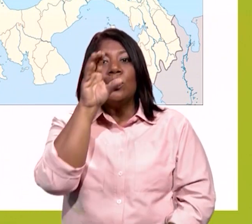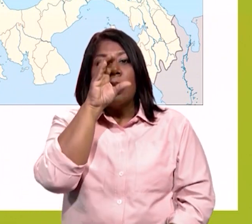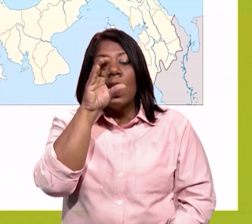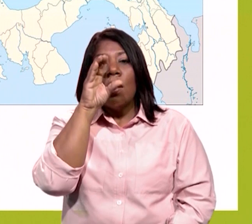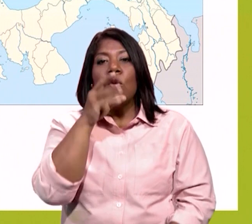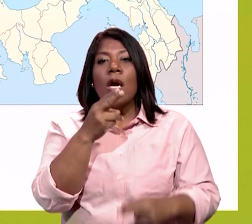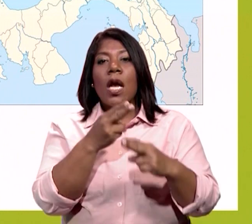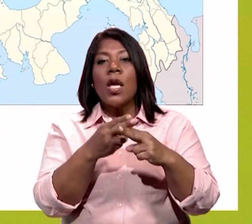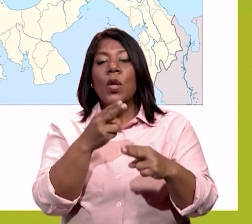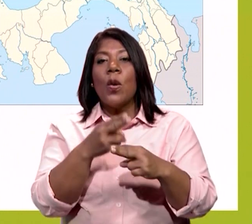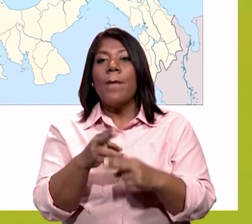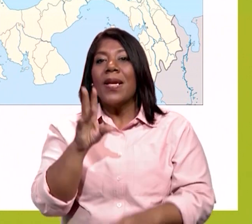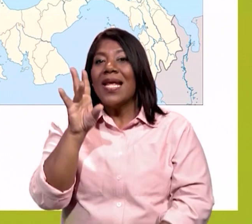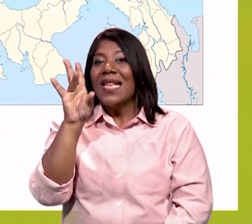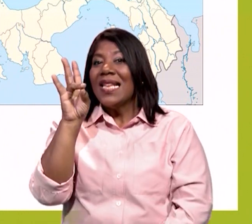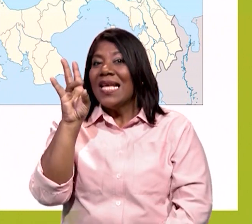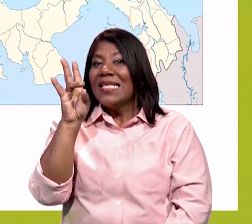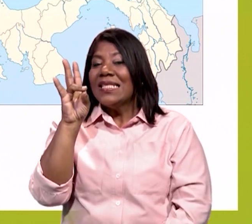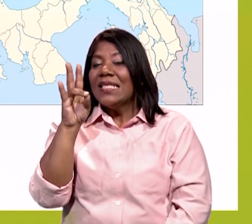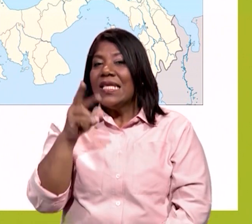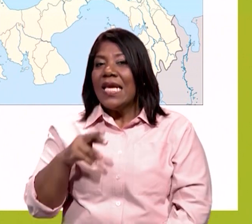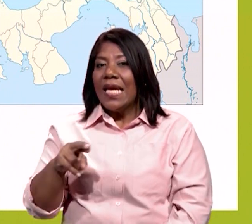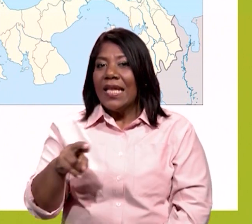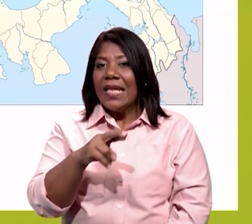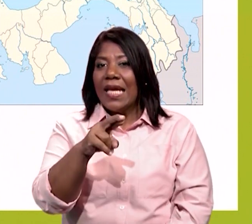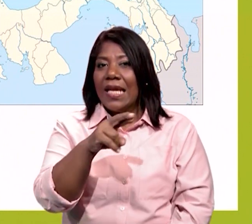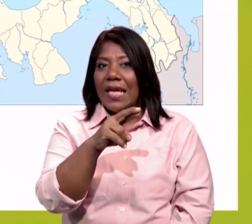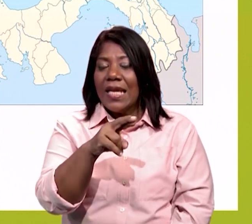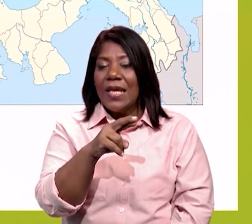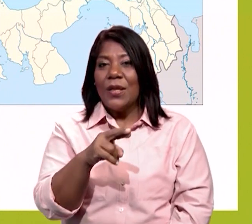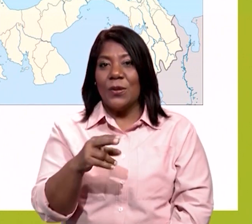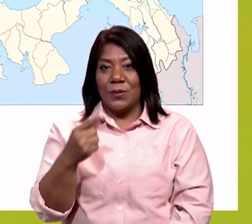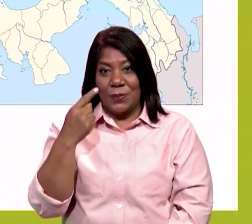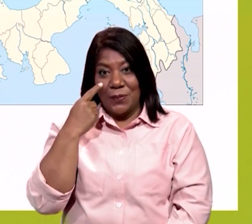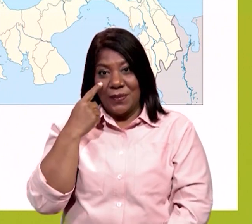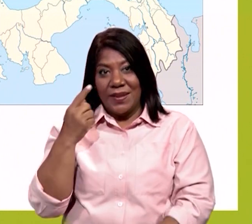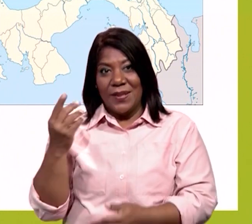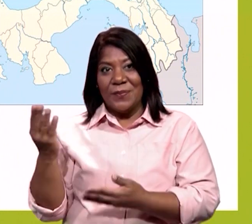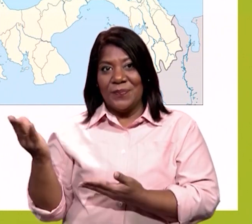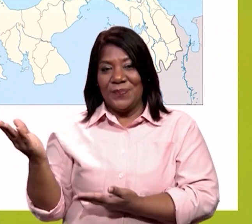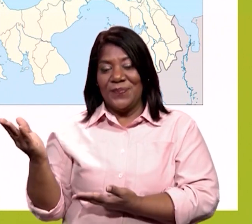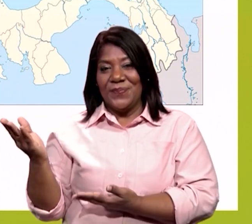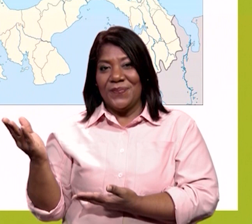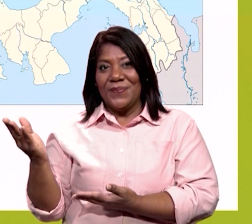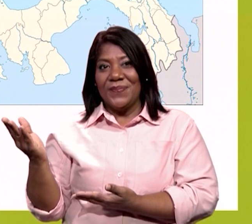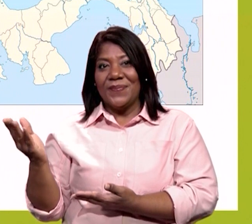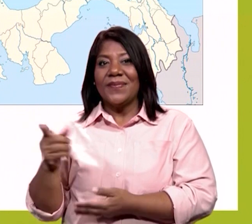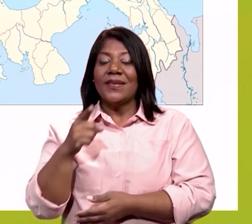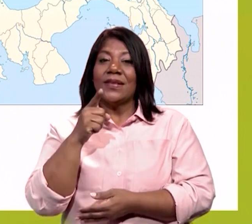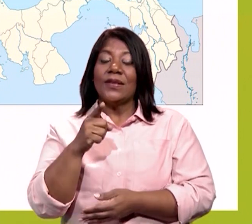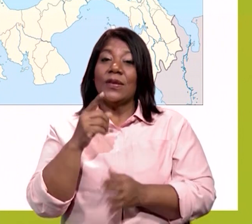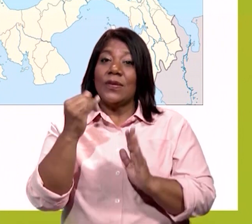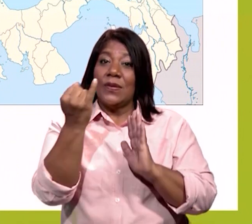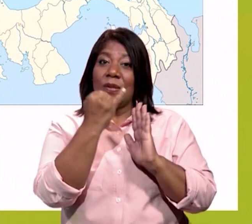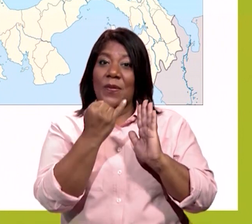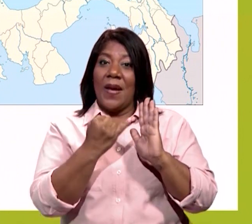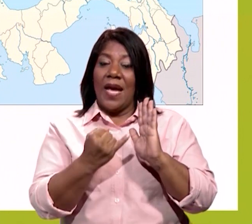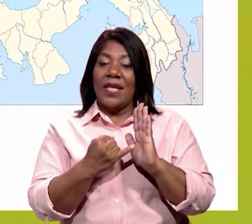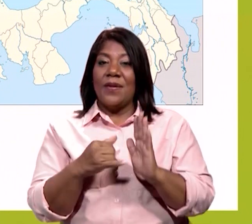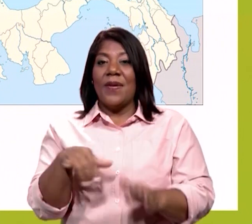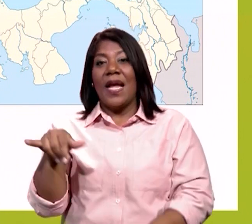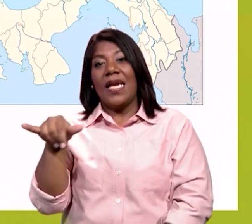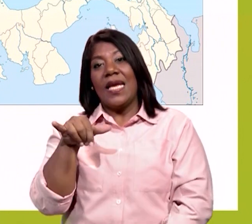Ríos. Aquí observamos en pantalla el mapa de Panamá. Usted lo va a dibujar igualito